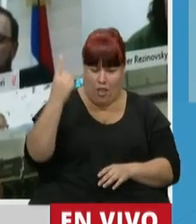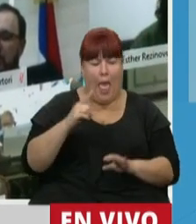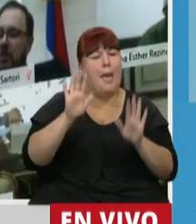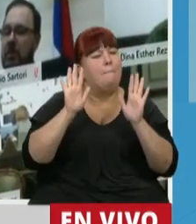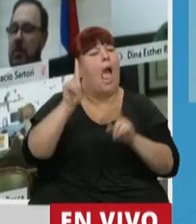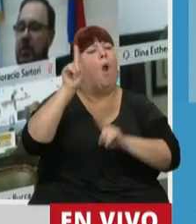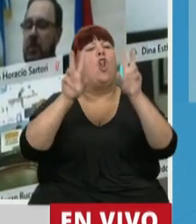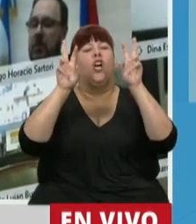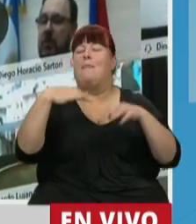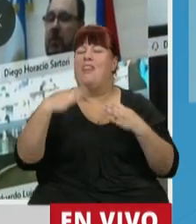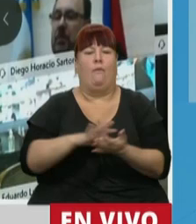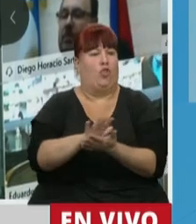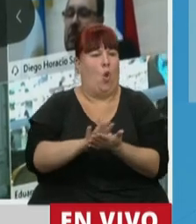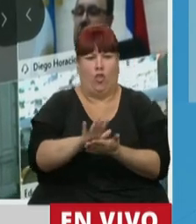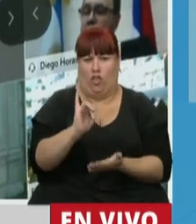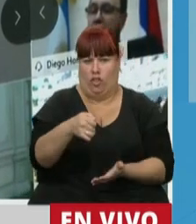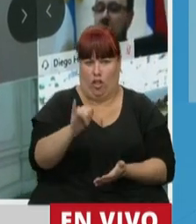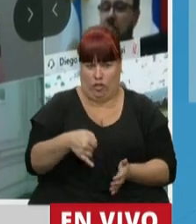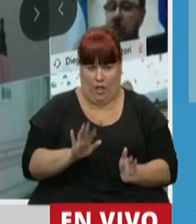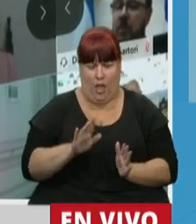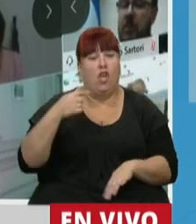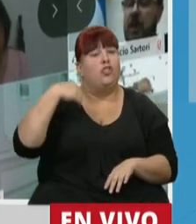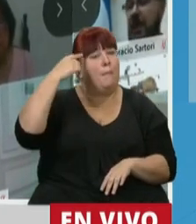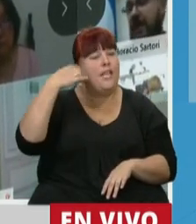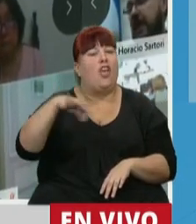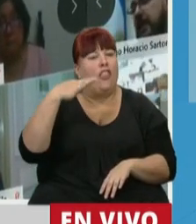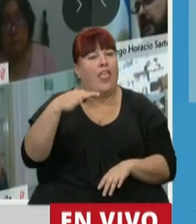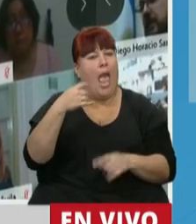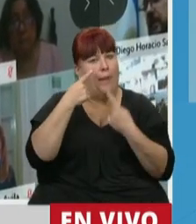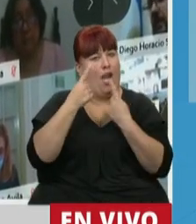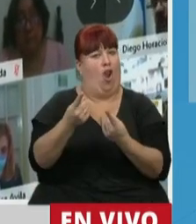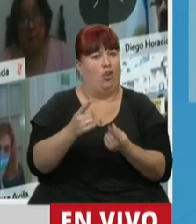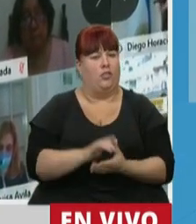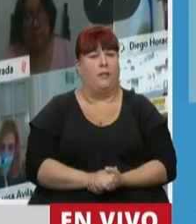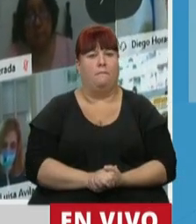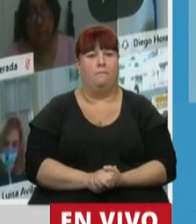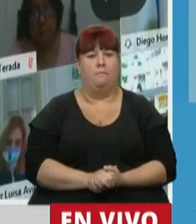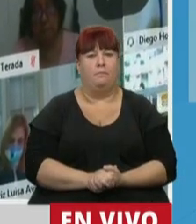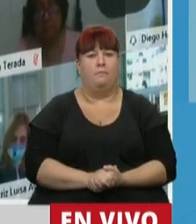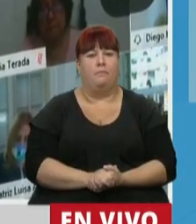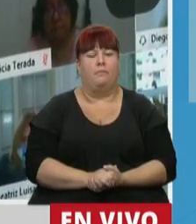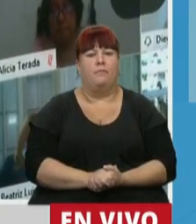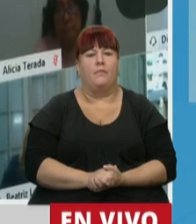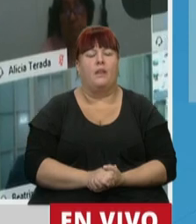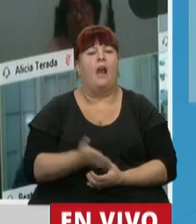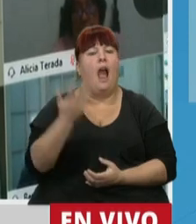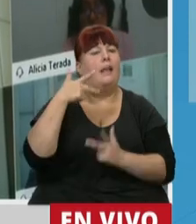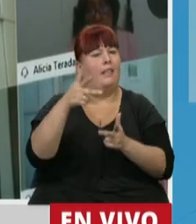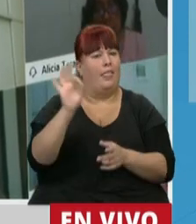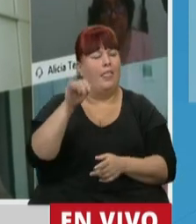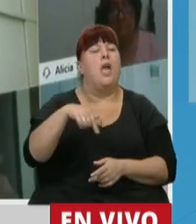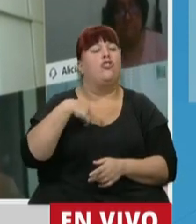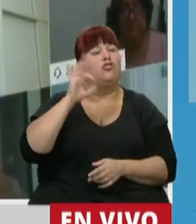Pero hay temas que se tienen que resolver. Y creo que hay que hacer un reconocimiento. Acá no se lo mencionó,